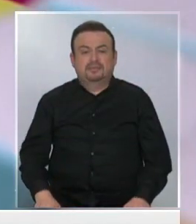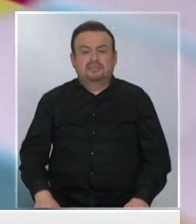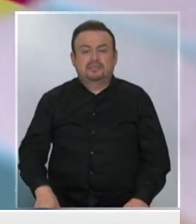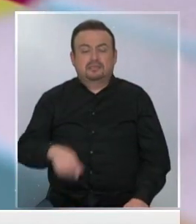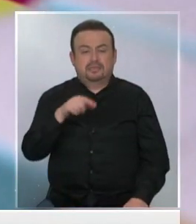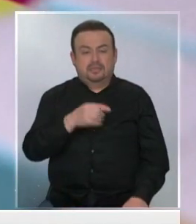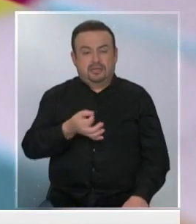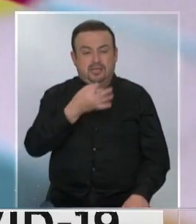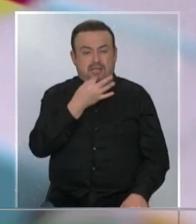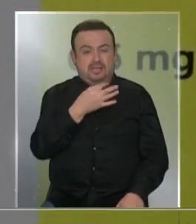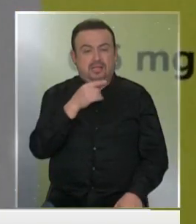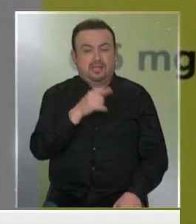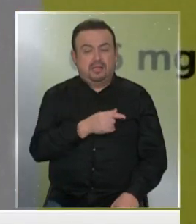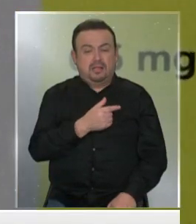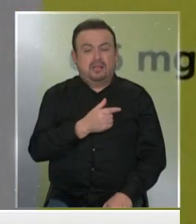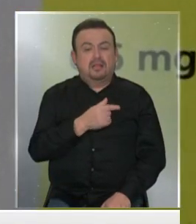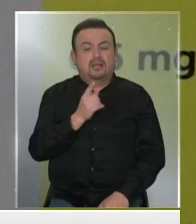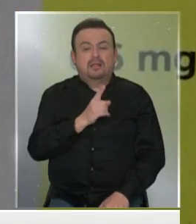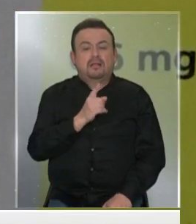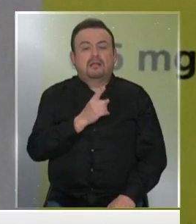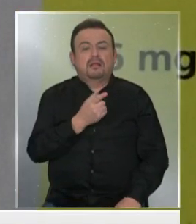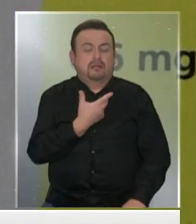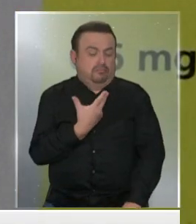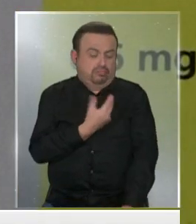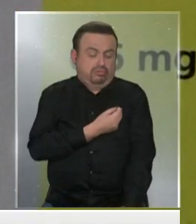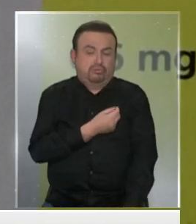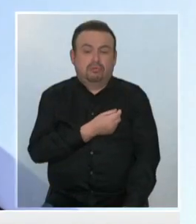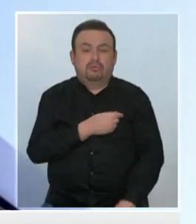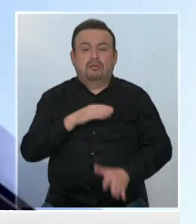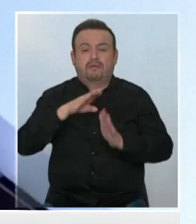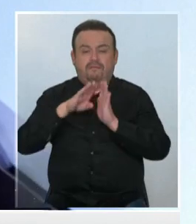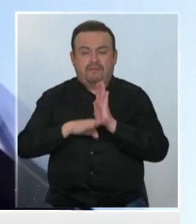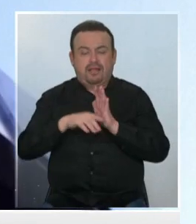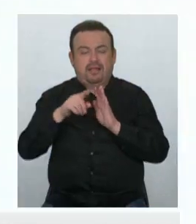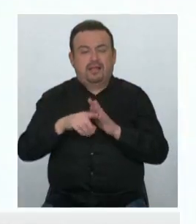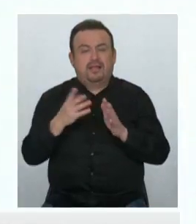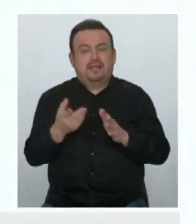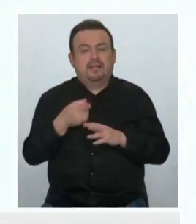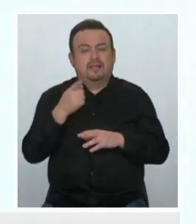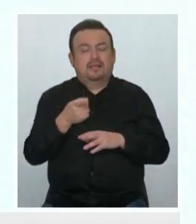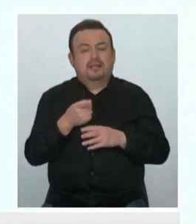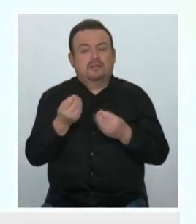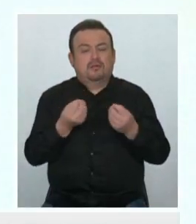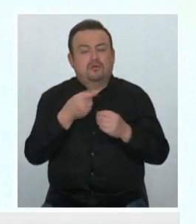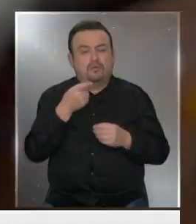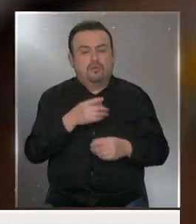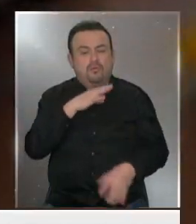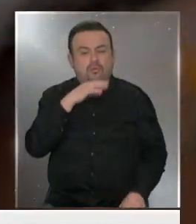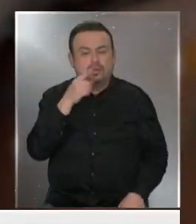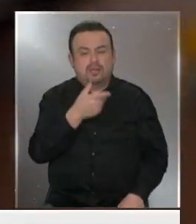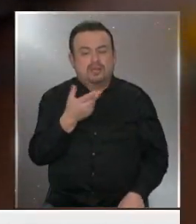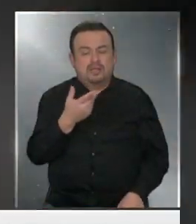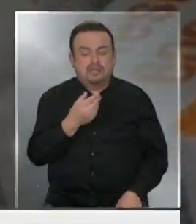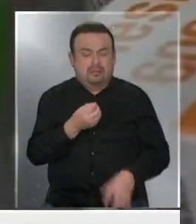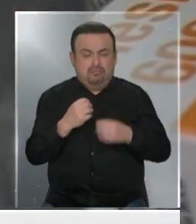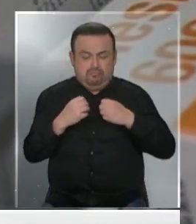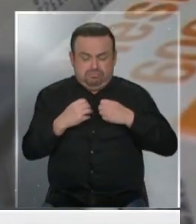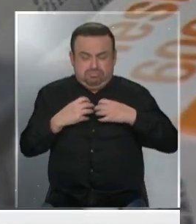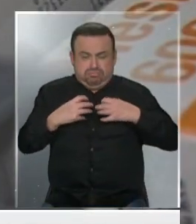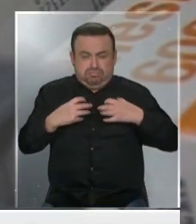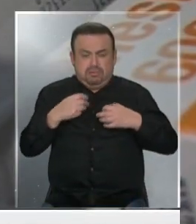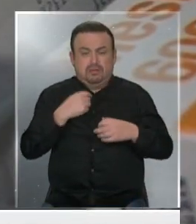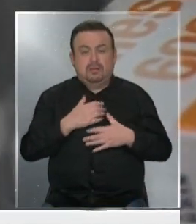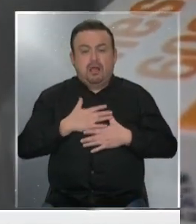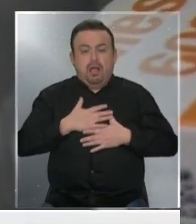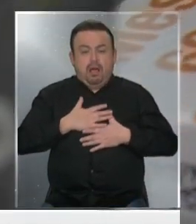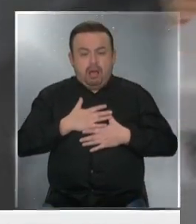Es un medicamento de bajo costo que no apareció ahora, sino en los años 60, un esteroide común utilizado para reducir la inflamación en pacientes